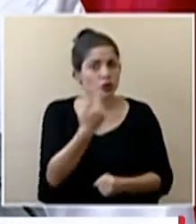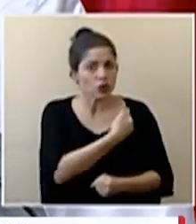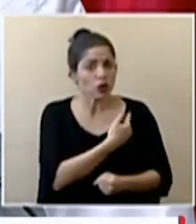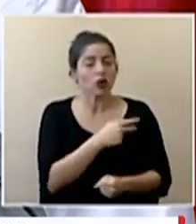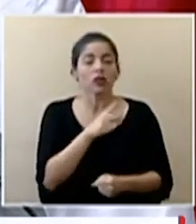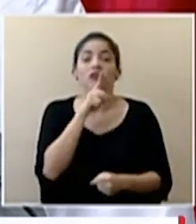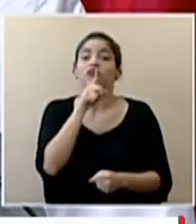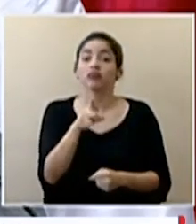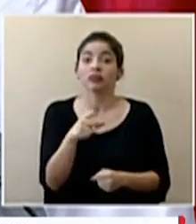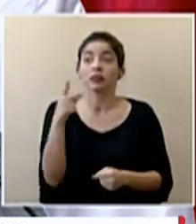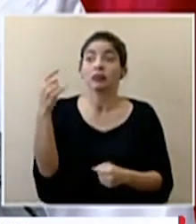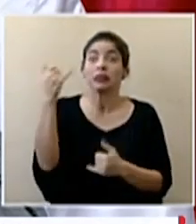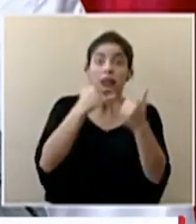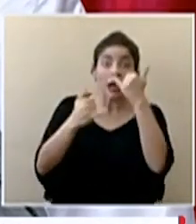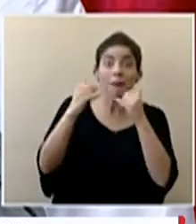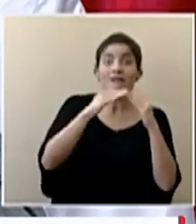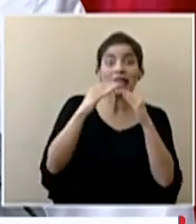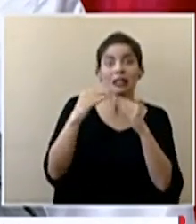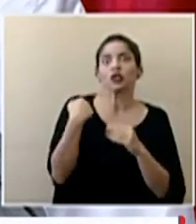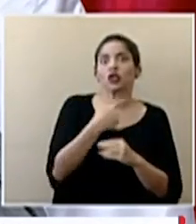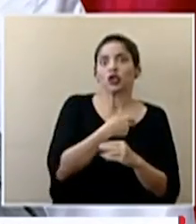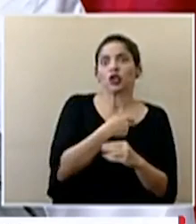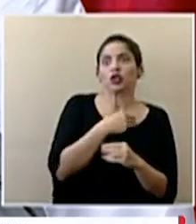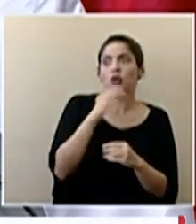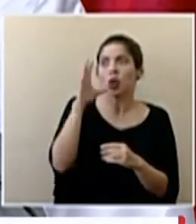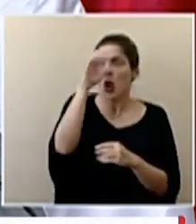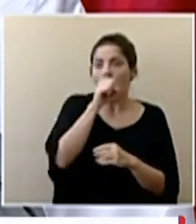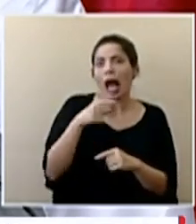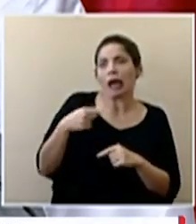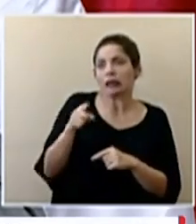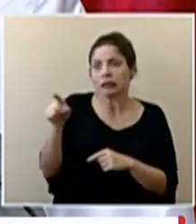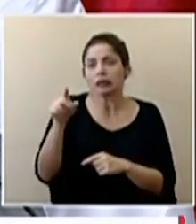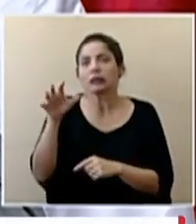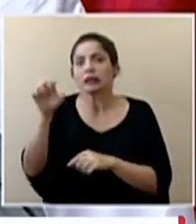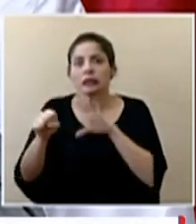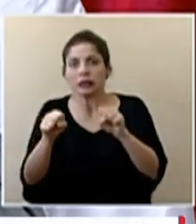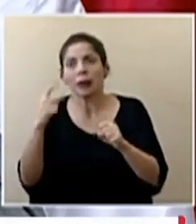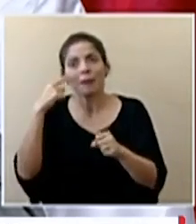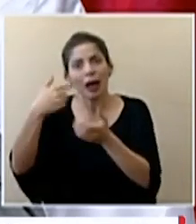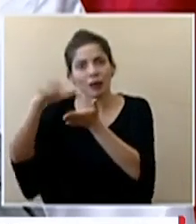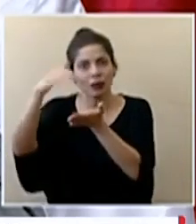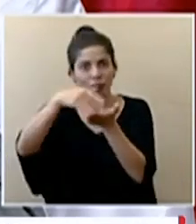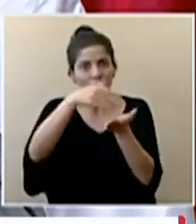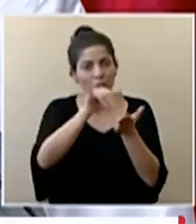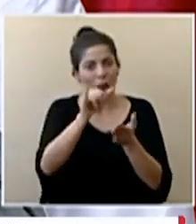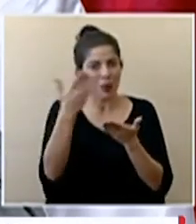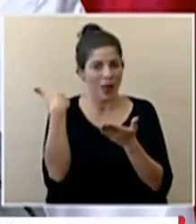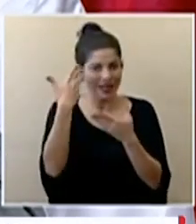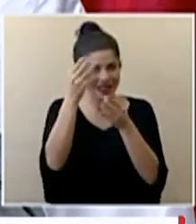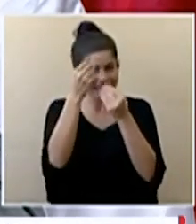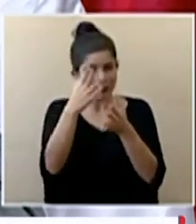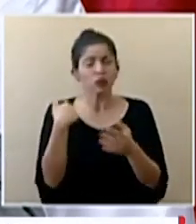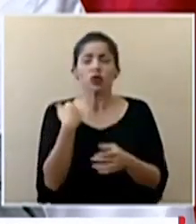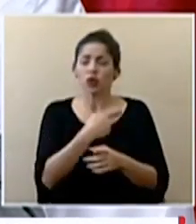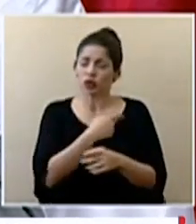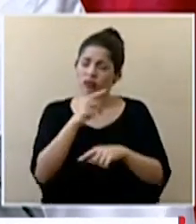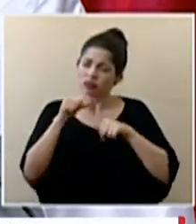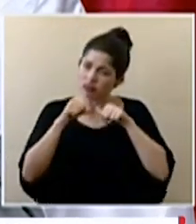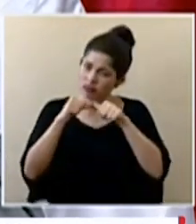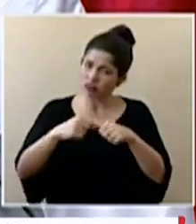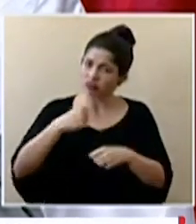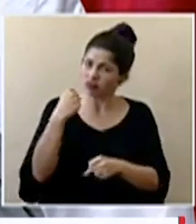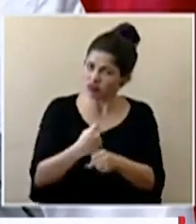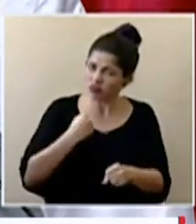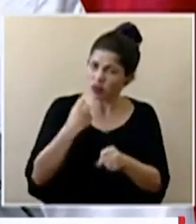efectivamente ante llamadas de vecinos hemos detectado movimientos y hemos procedido con los rechazos como ya lo informé vamos a seguir trabajando